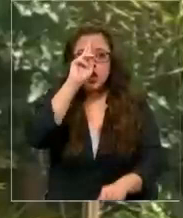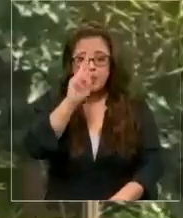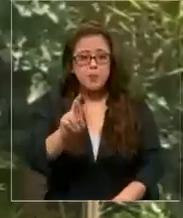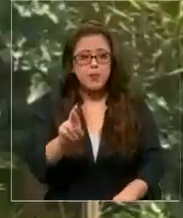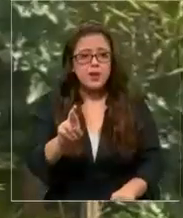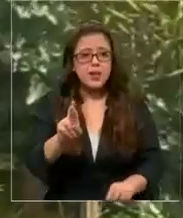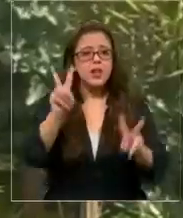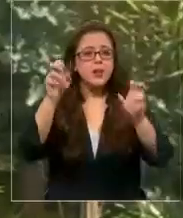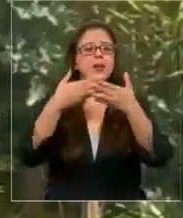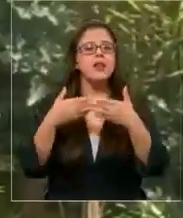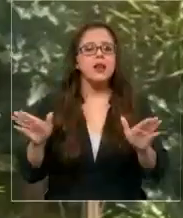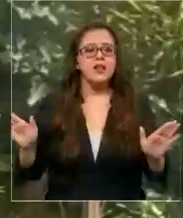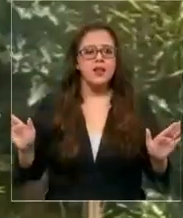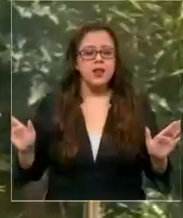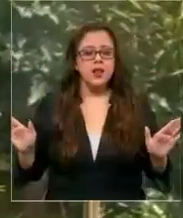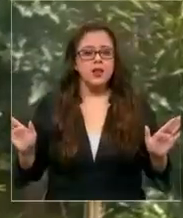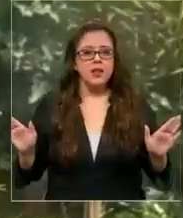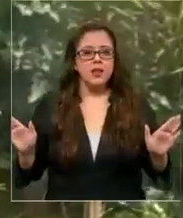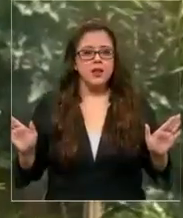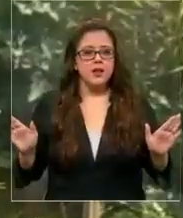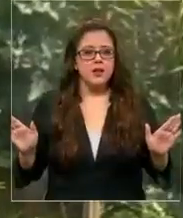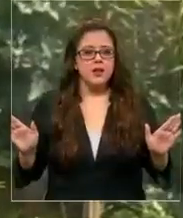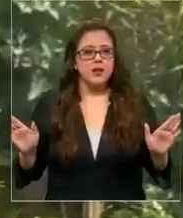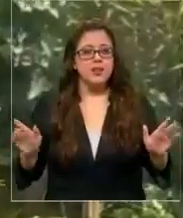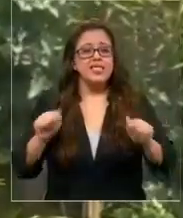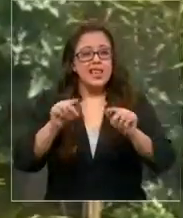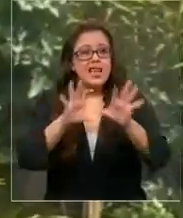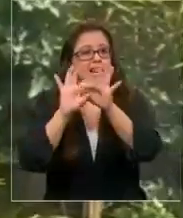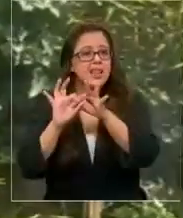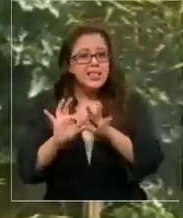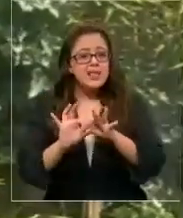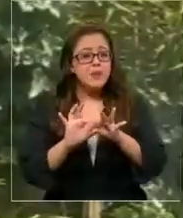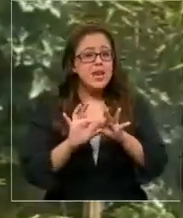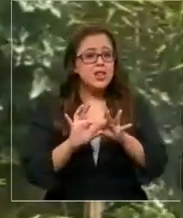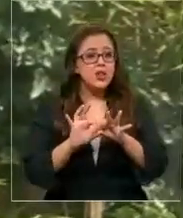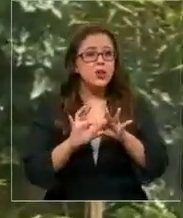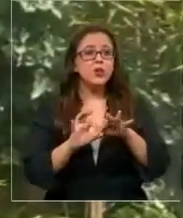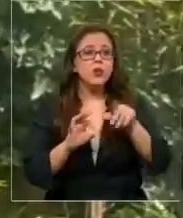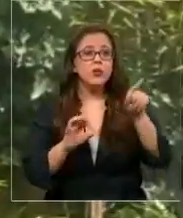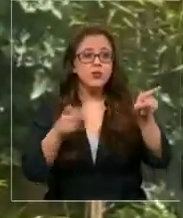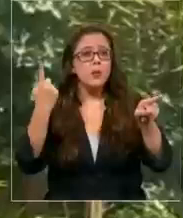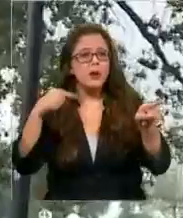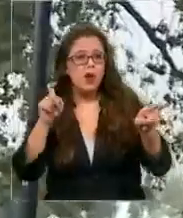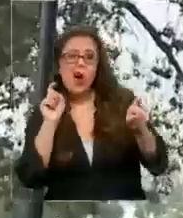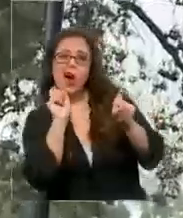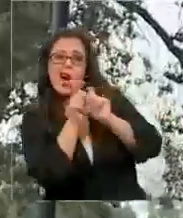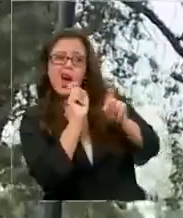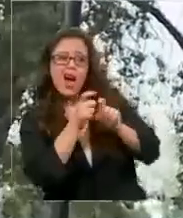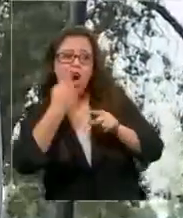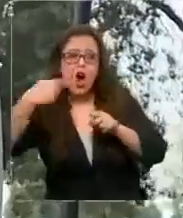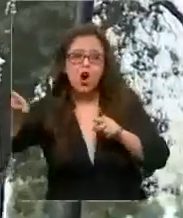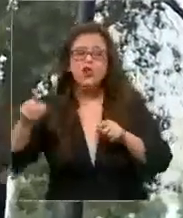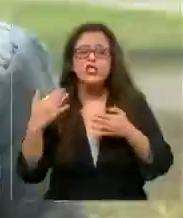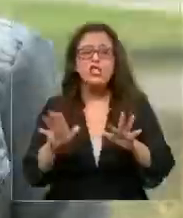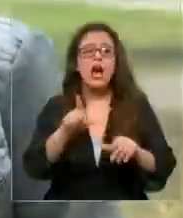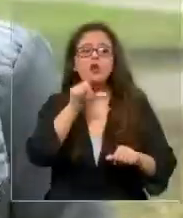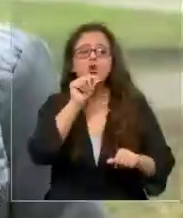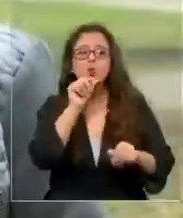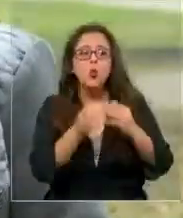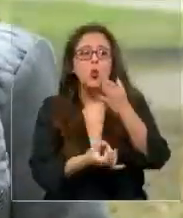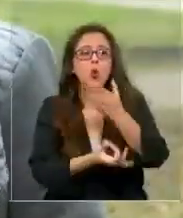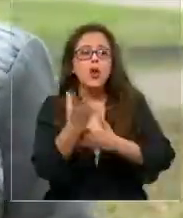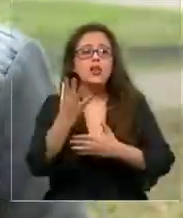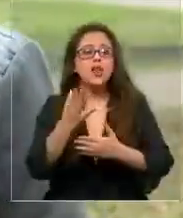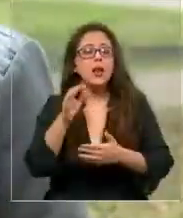el ejercicio de la libertad religiosa. Agradecimientos por un lado pero críticas por el otro. A través de su cuenta de Twitter